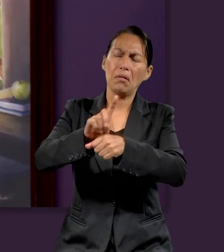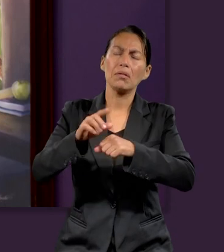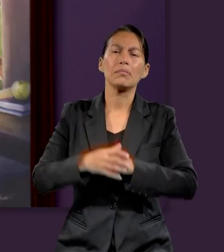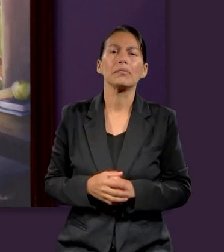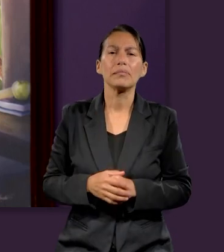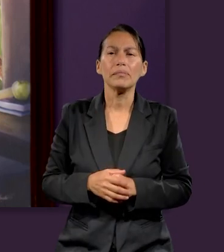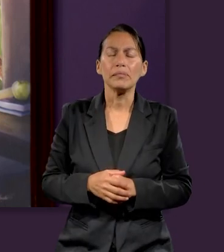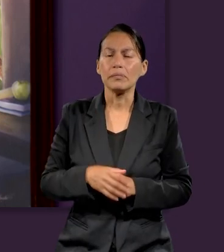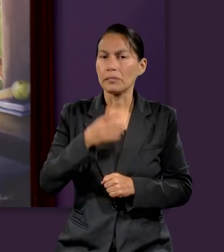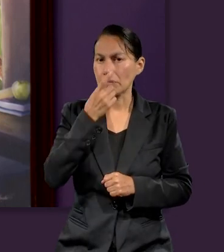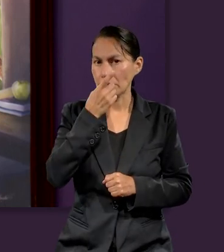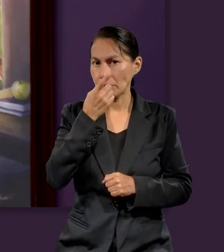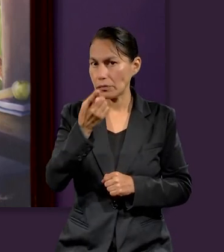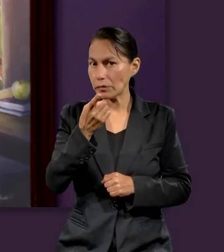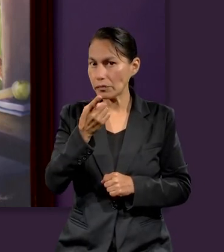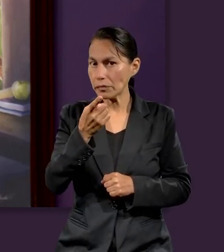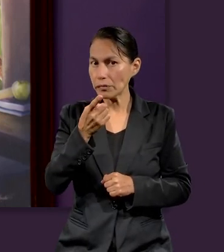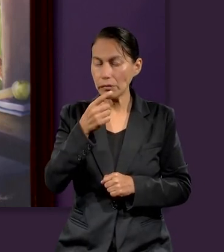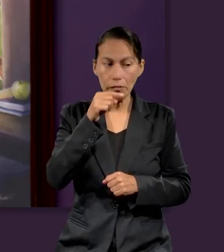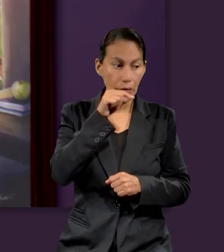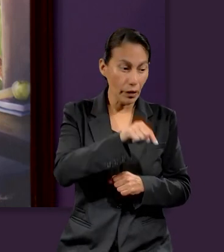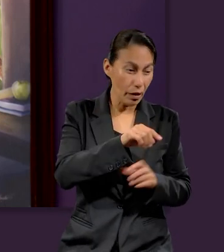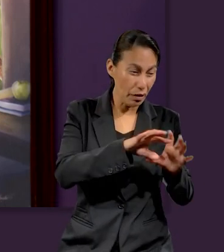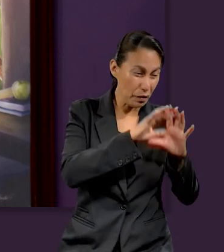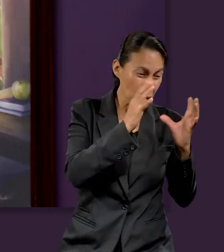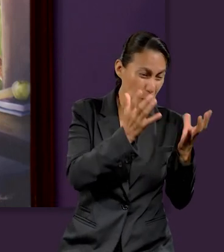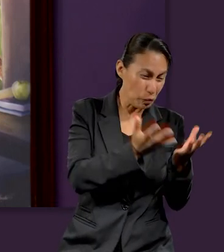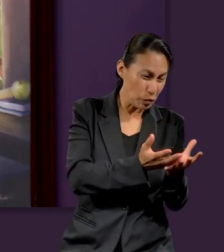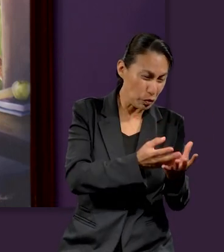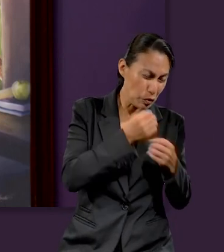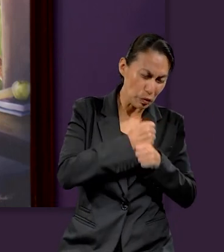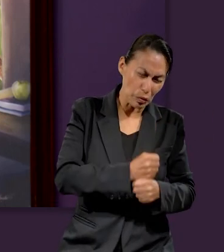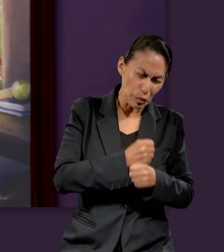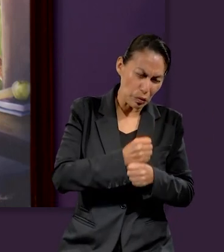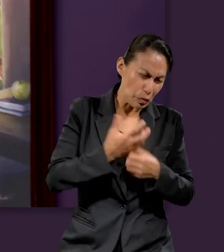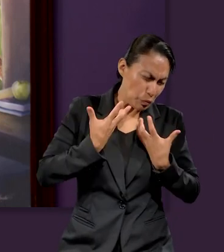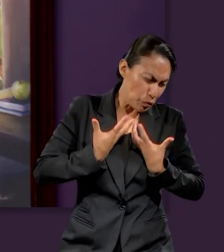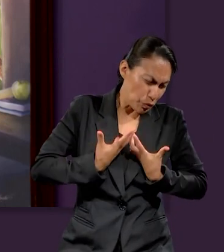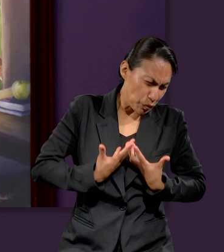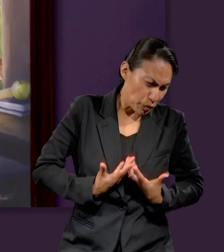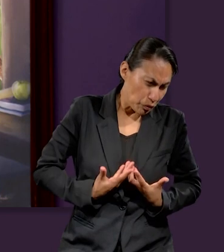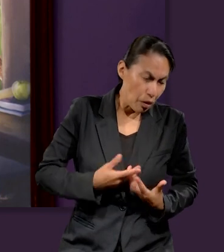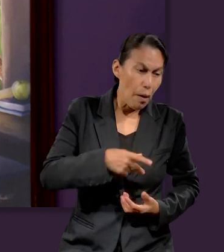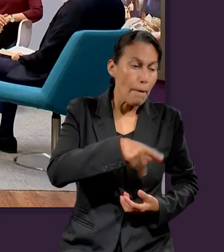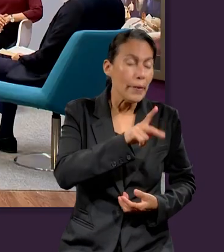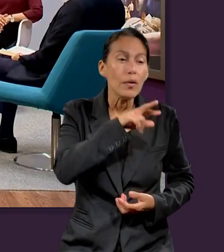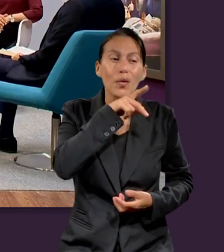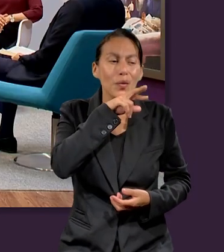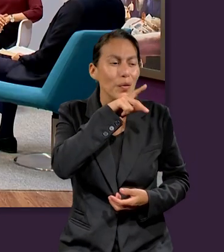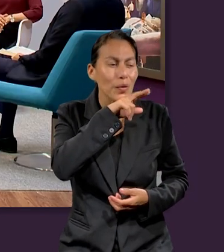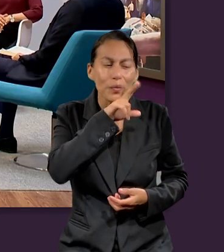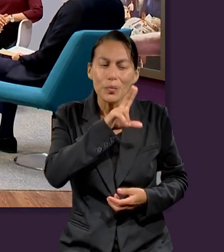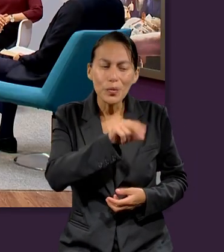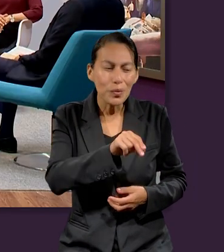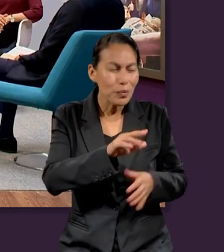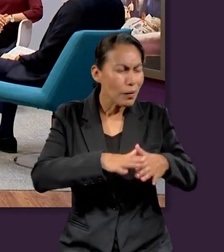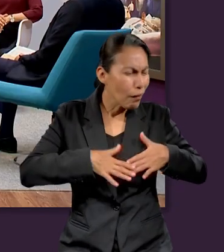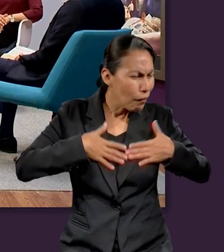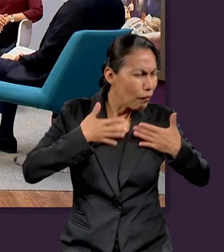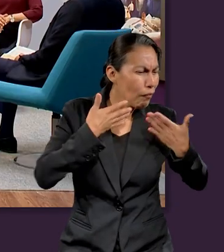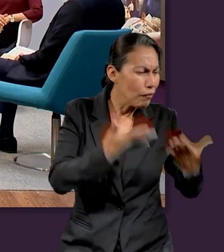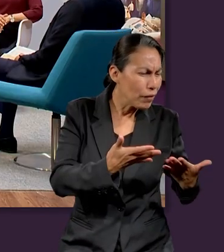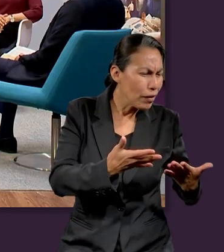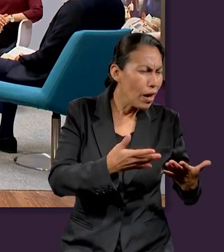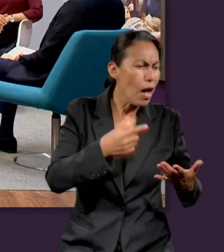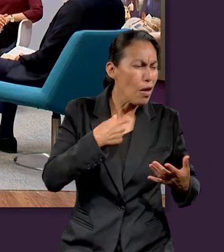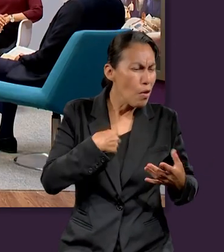nuestro día a día, que dice, En el mundo tendréis aflicción, pero confiad, yo he vencido al mundo. Estas cosas os